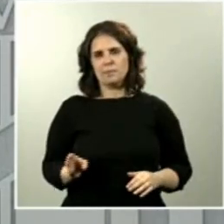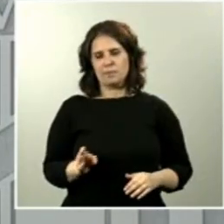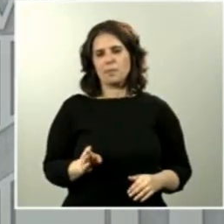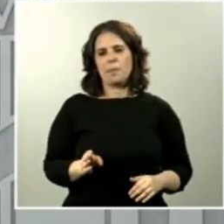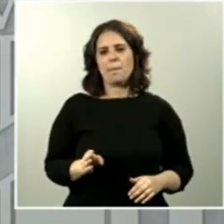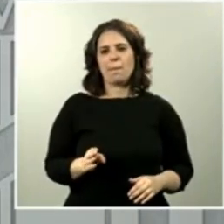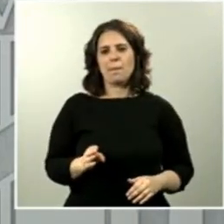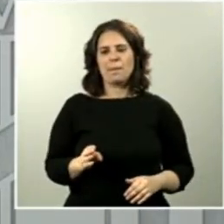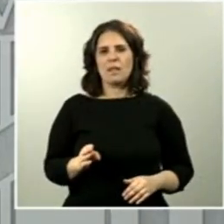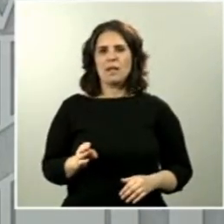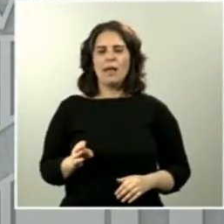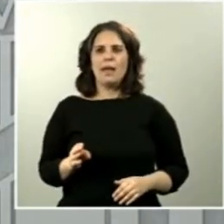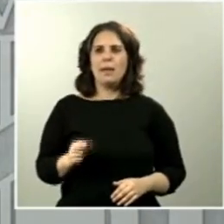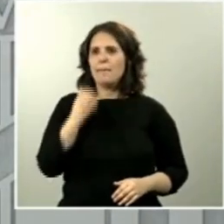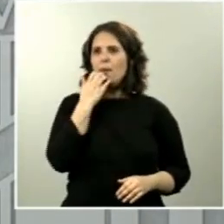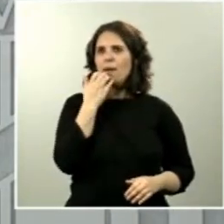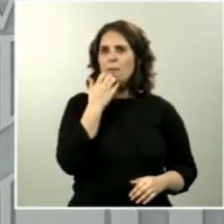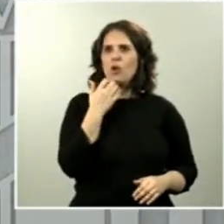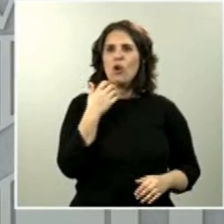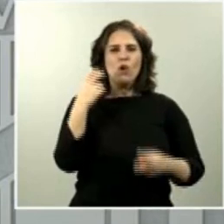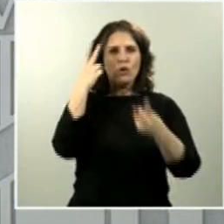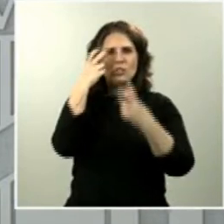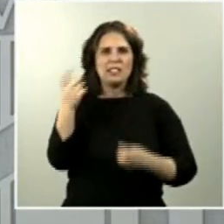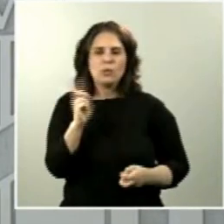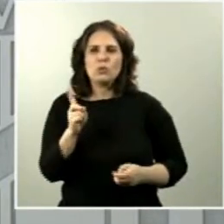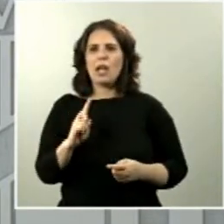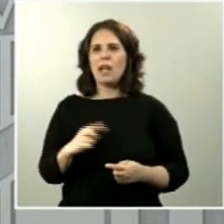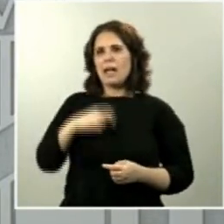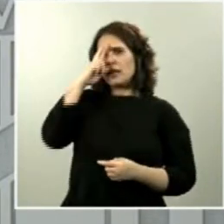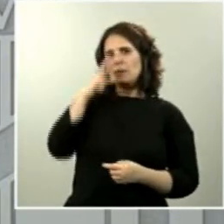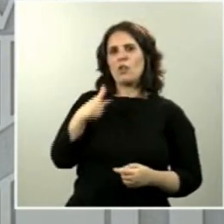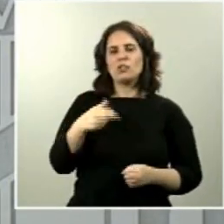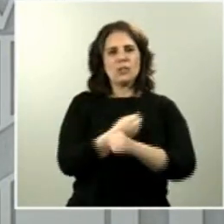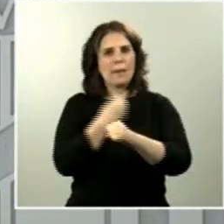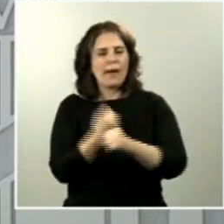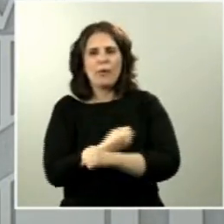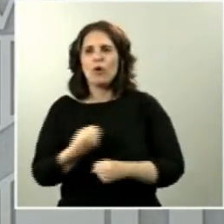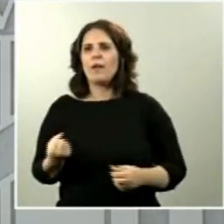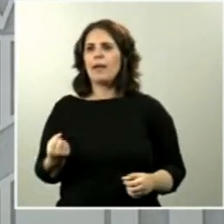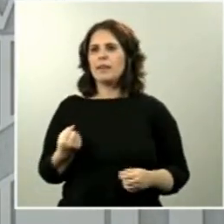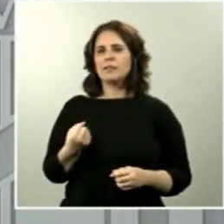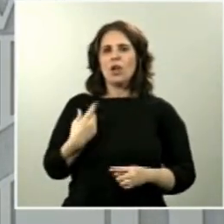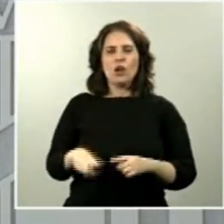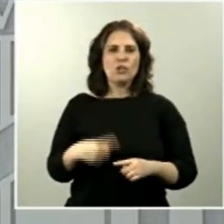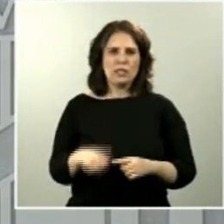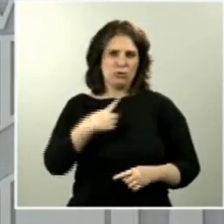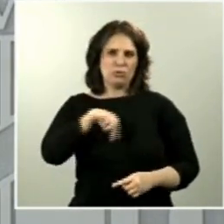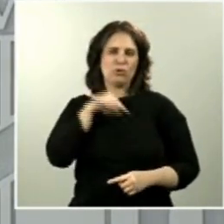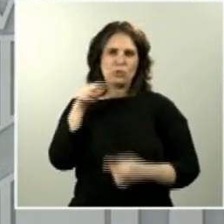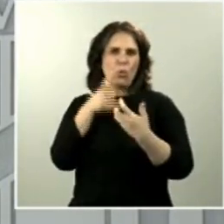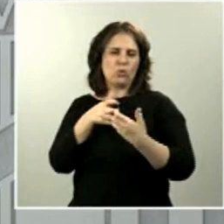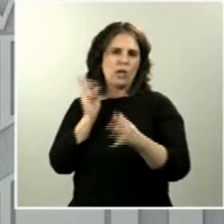no tributa, en donde no se respetan los derechos de los trabajadores y, por tanto, para nosotros sigue siendo una lucha de